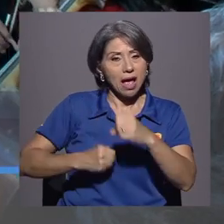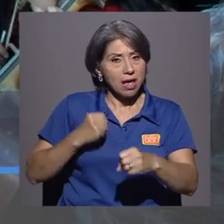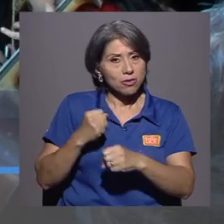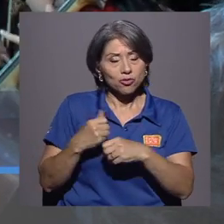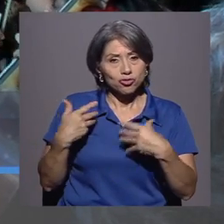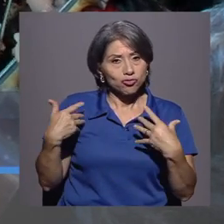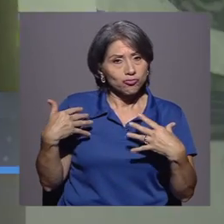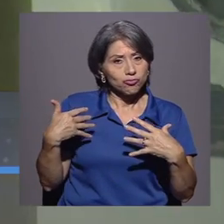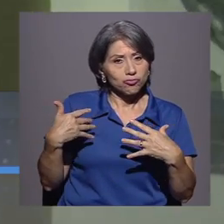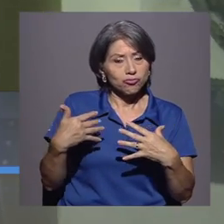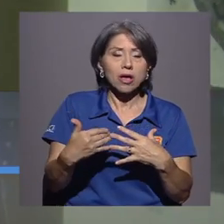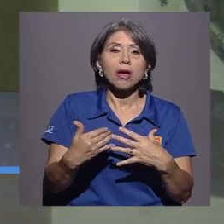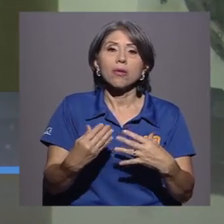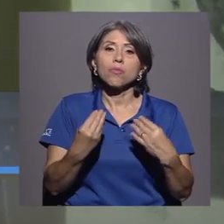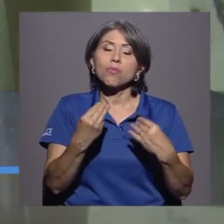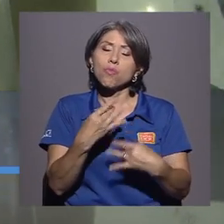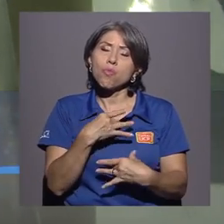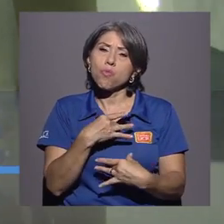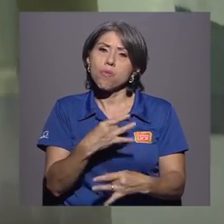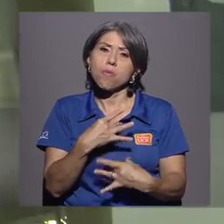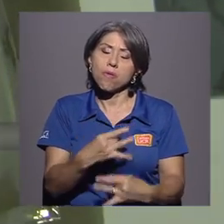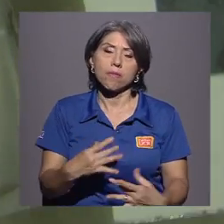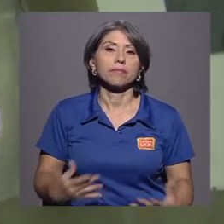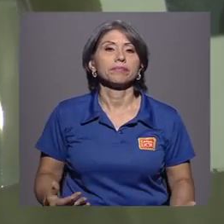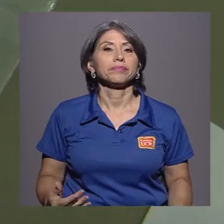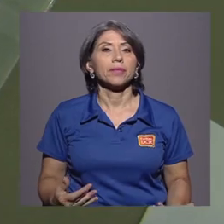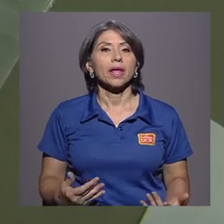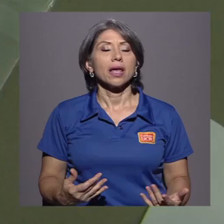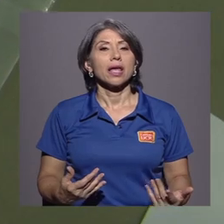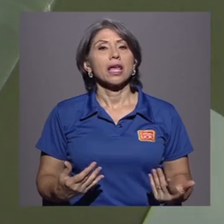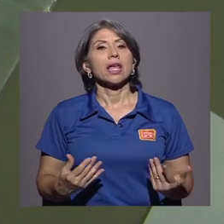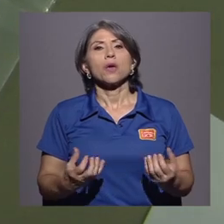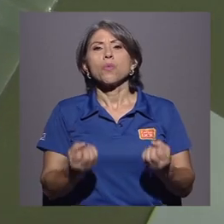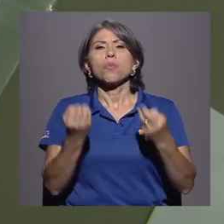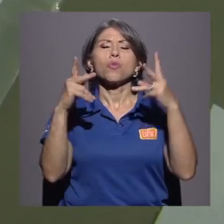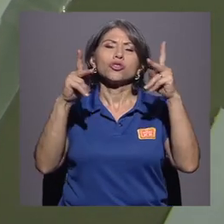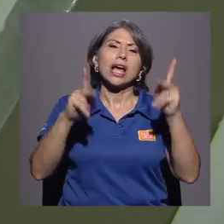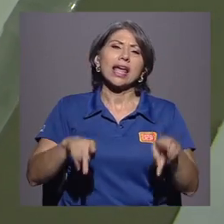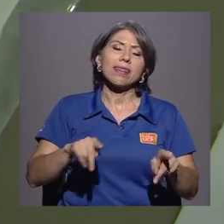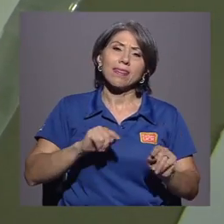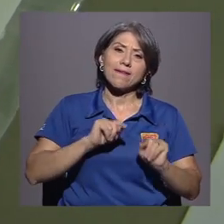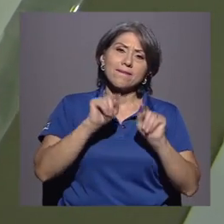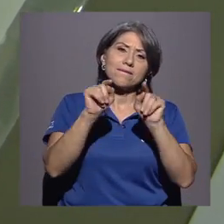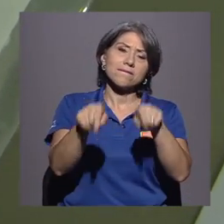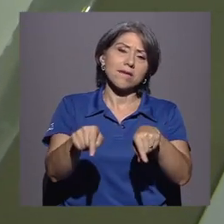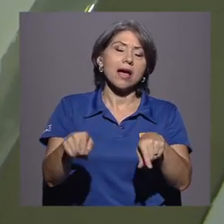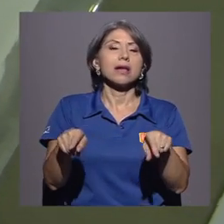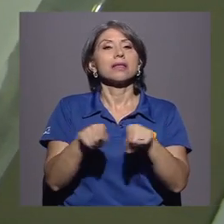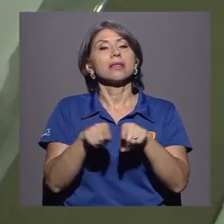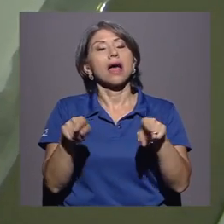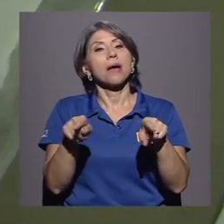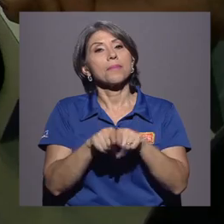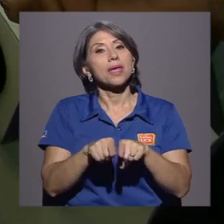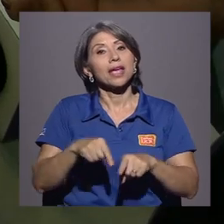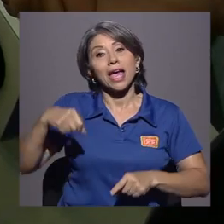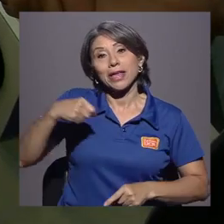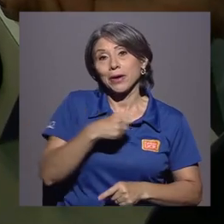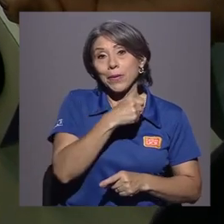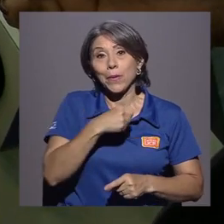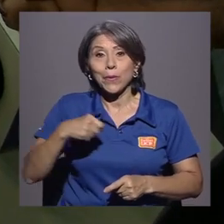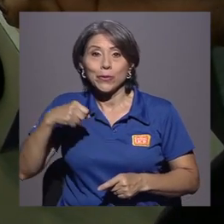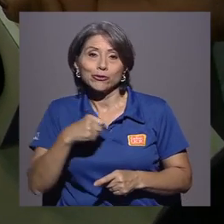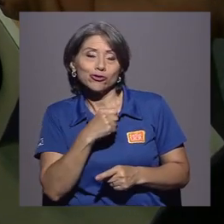en esto y es muy, muy interesante, ¿verdad? Y va mucha gente y bueno, también hay coros